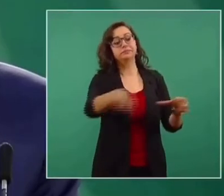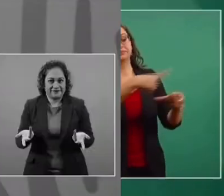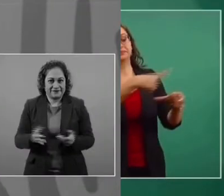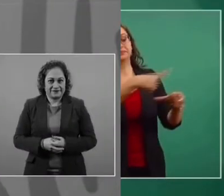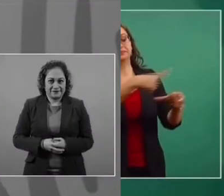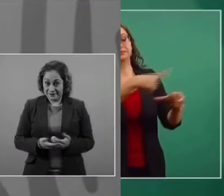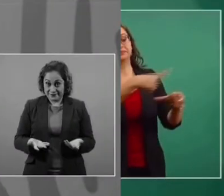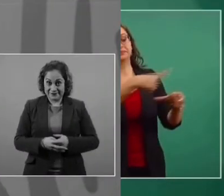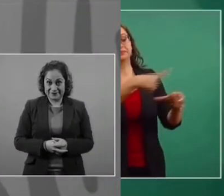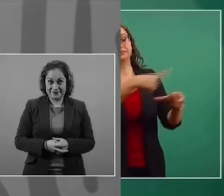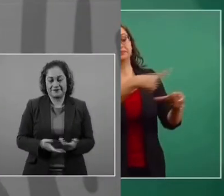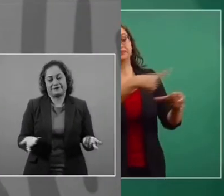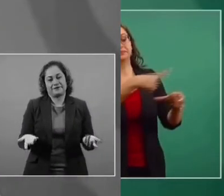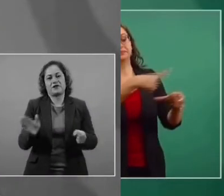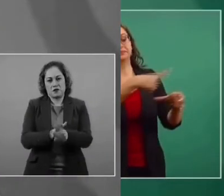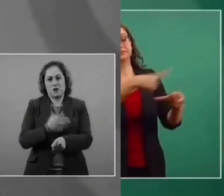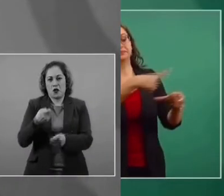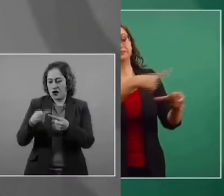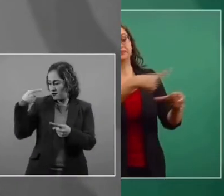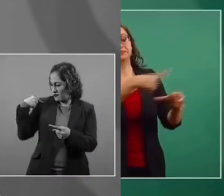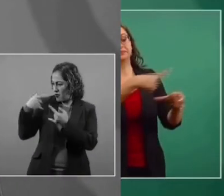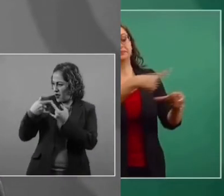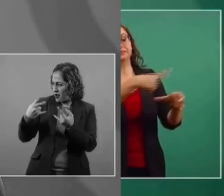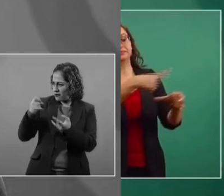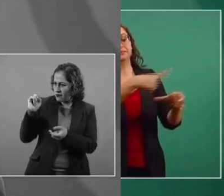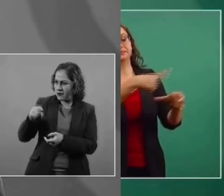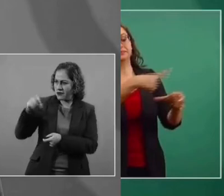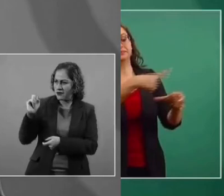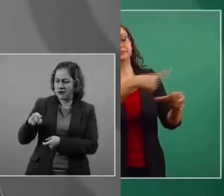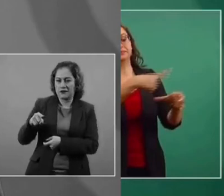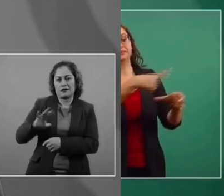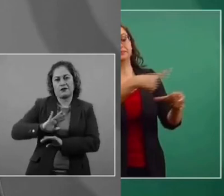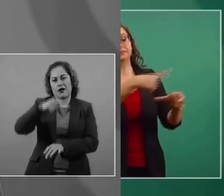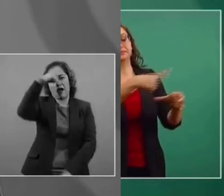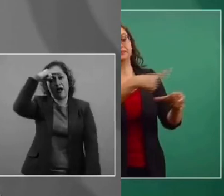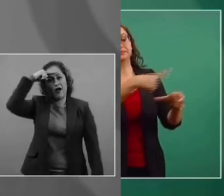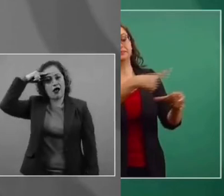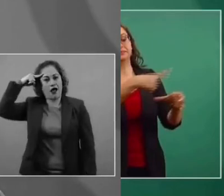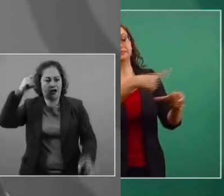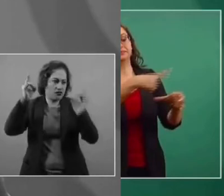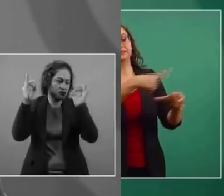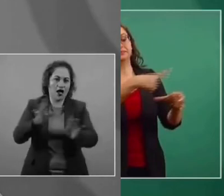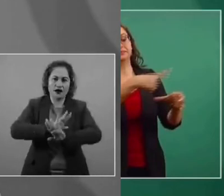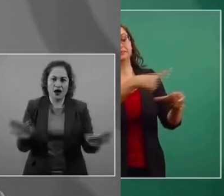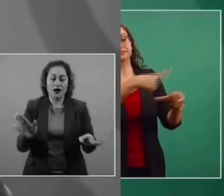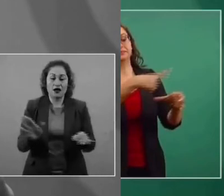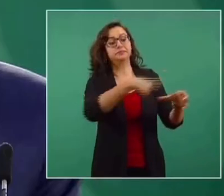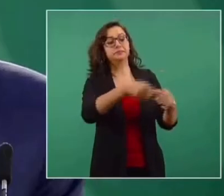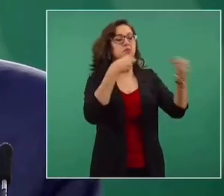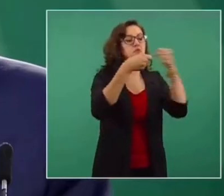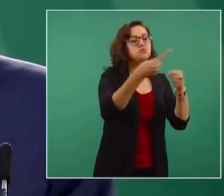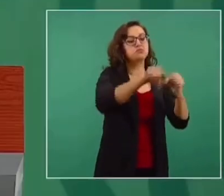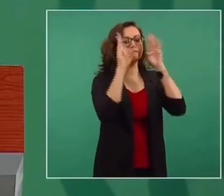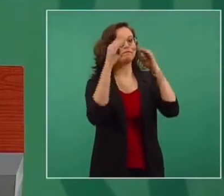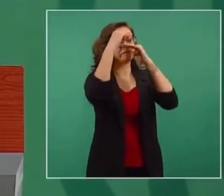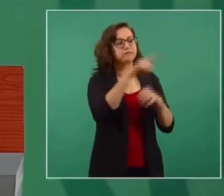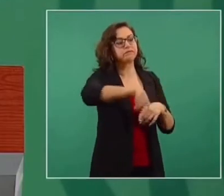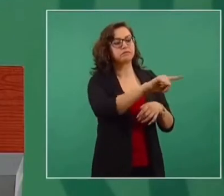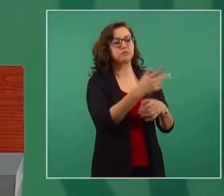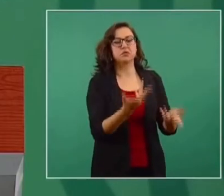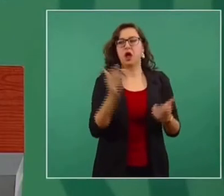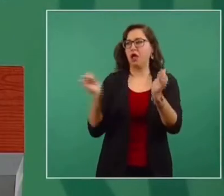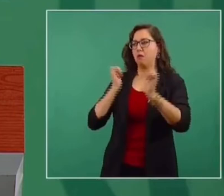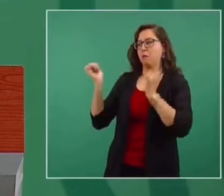Yachole. Entonces, ya, como dicen algunos, Yachole. ¿Por van a hacer una campaña? Ojalá y algún día